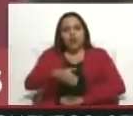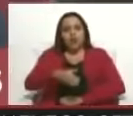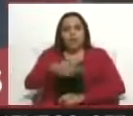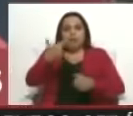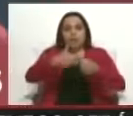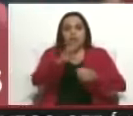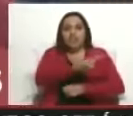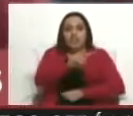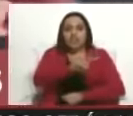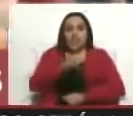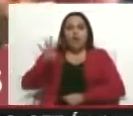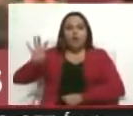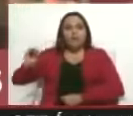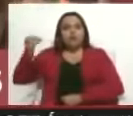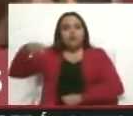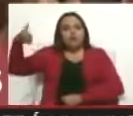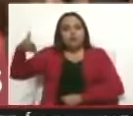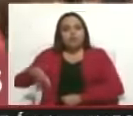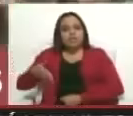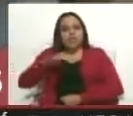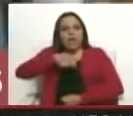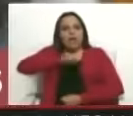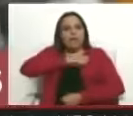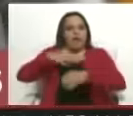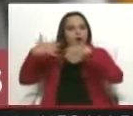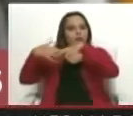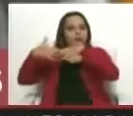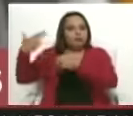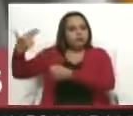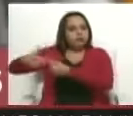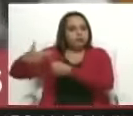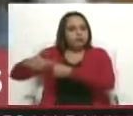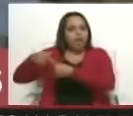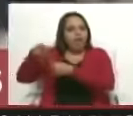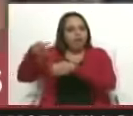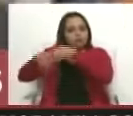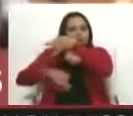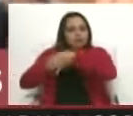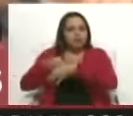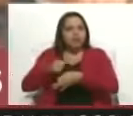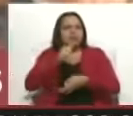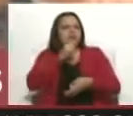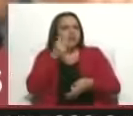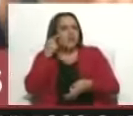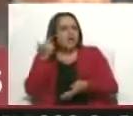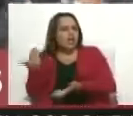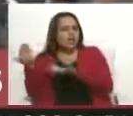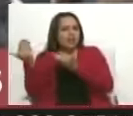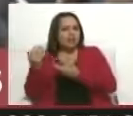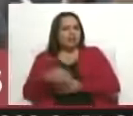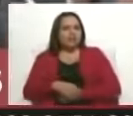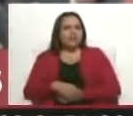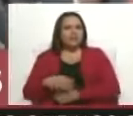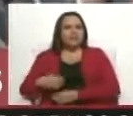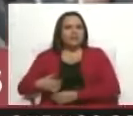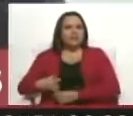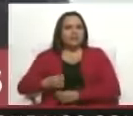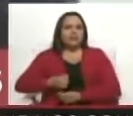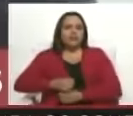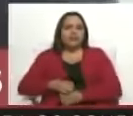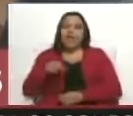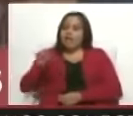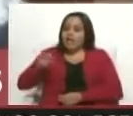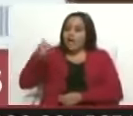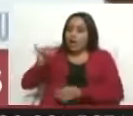% por Repsol. Lo refiere además, y se vivió y se dijo allí, en lo que fue esta rueda de prensa. Allí estábamos grabando lo que fue